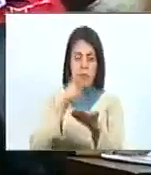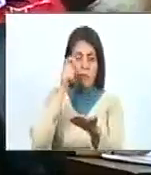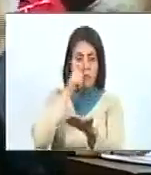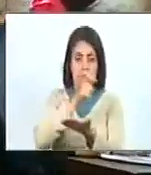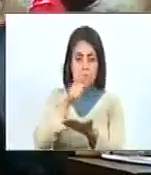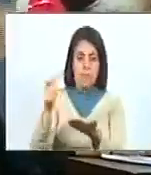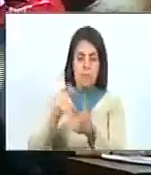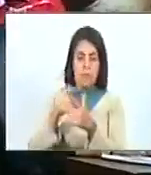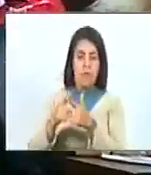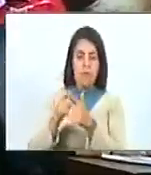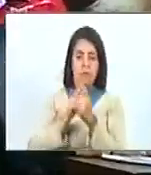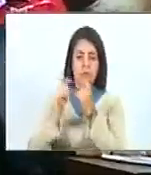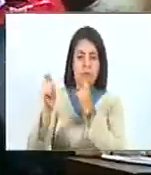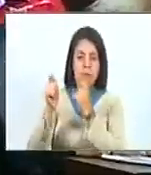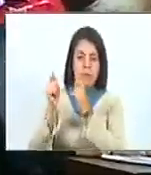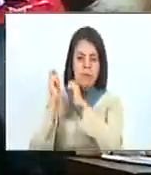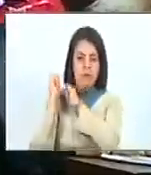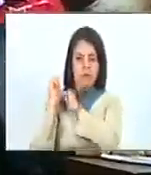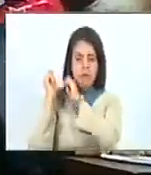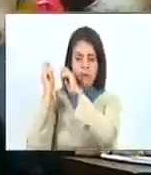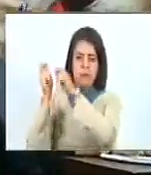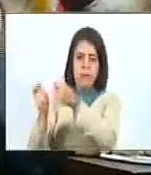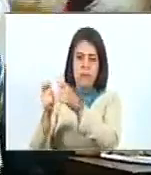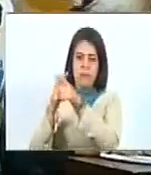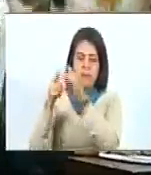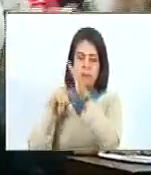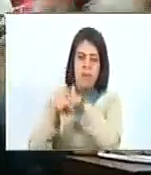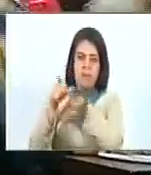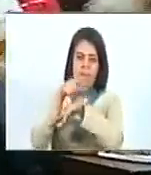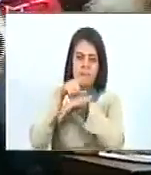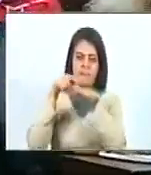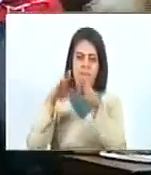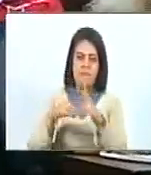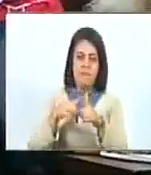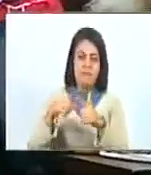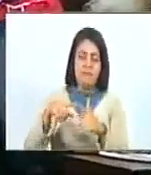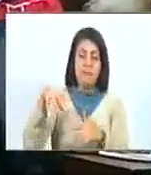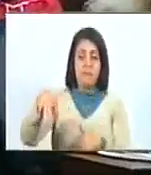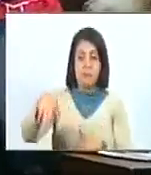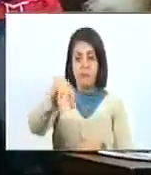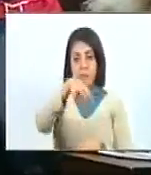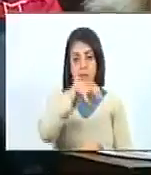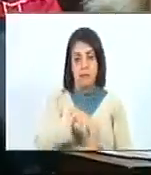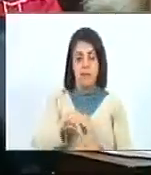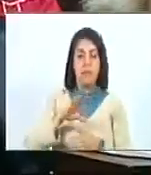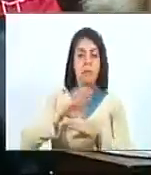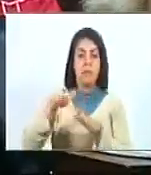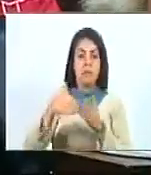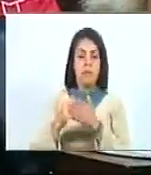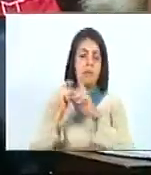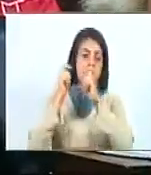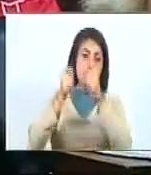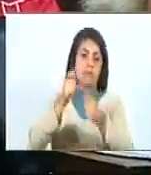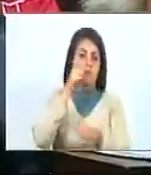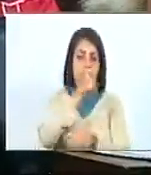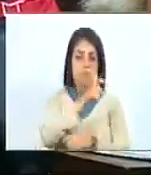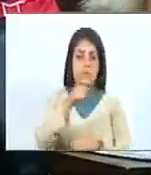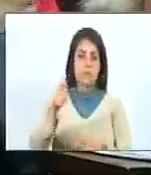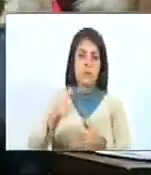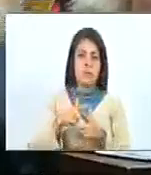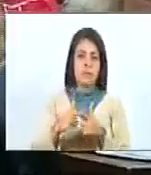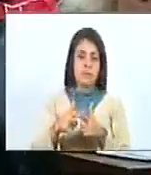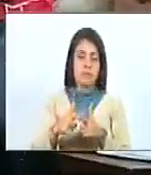Poder Popular, la transferencia de competencia del gobierno regional hacia el Poder Popular, sino que pretenden